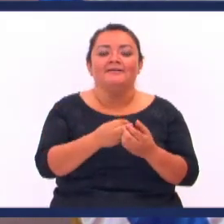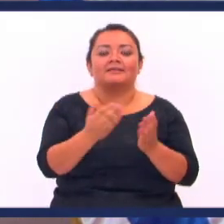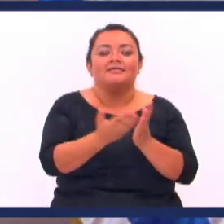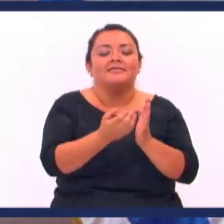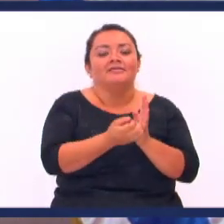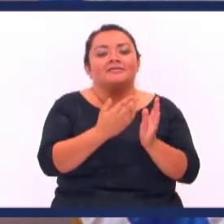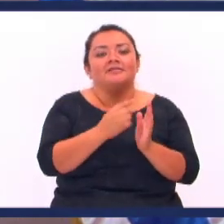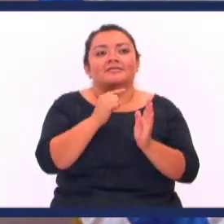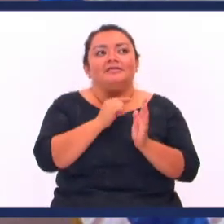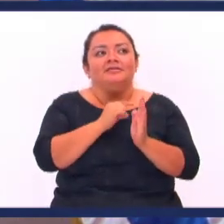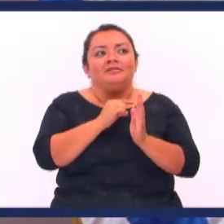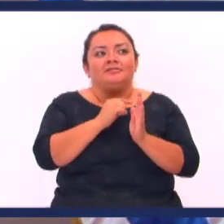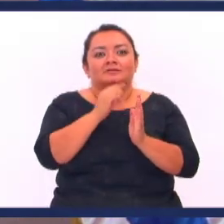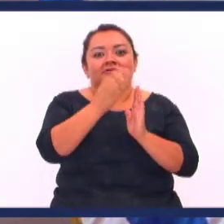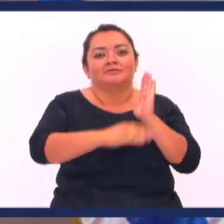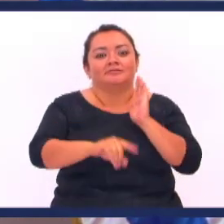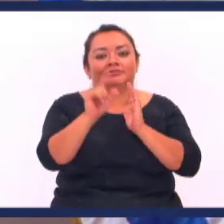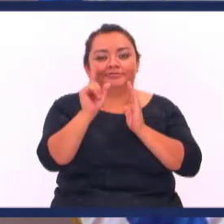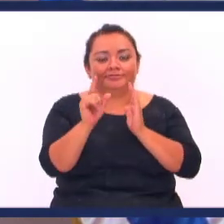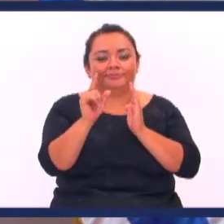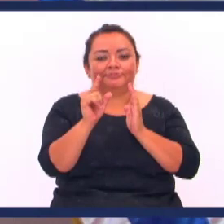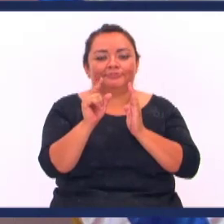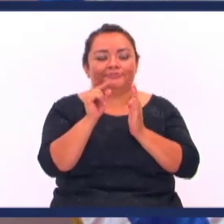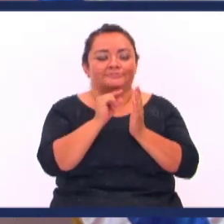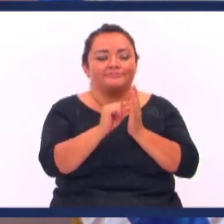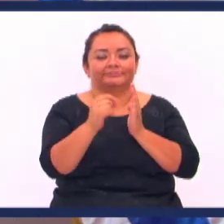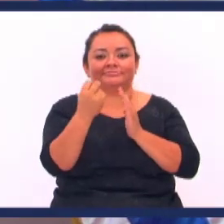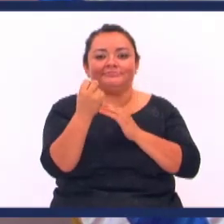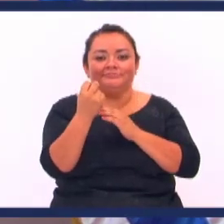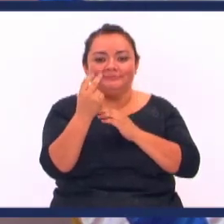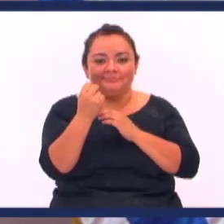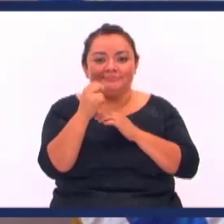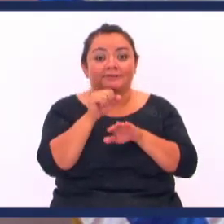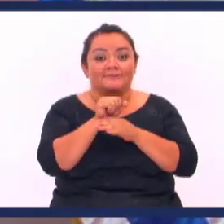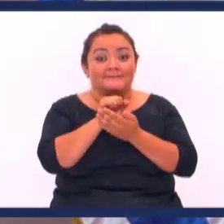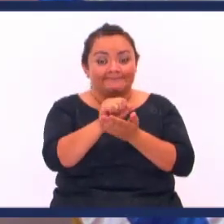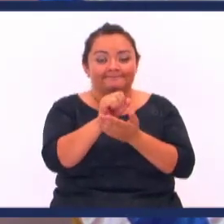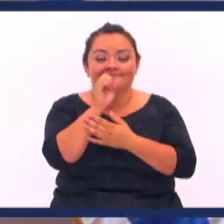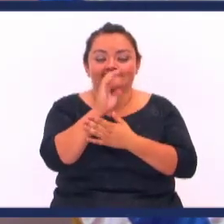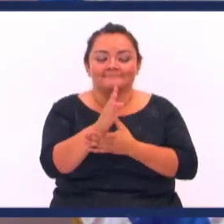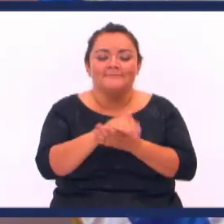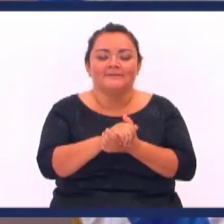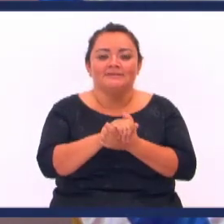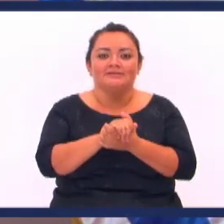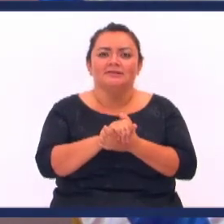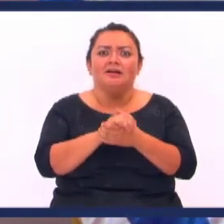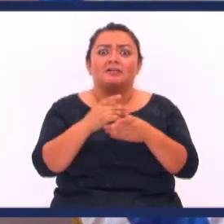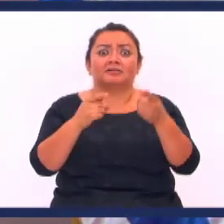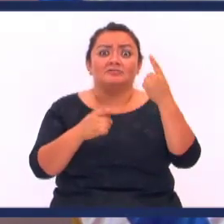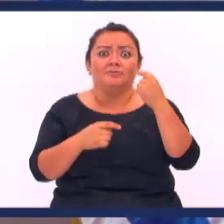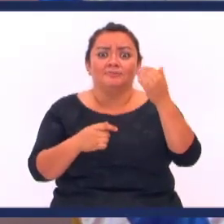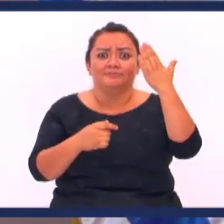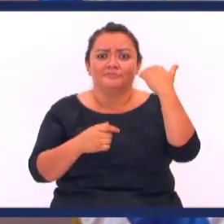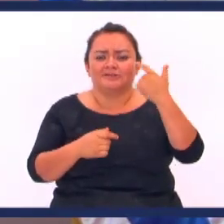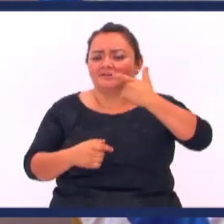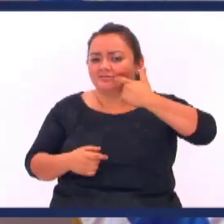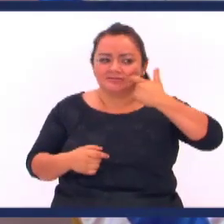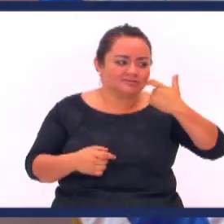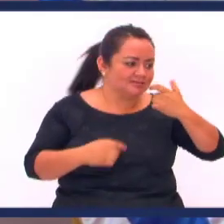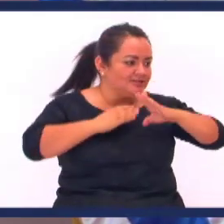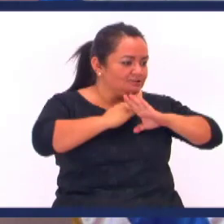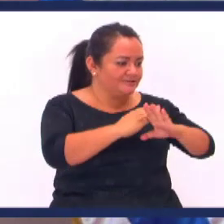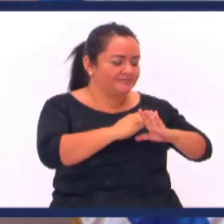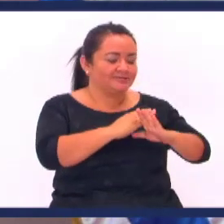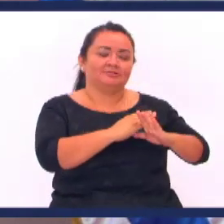Señor En ese versículo 12 de capítulo De Santiago Dice Bienaventurado El varón Que soporta La tentación Porque cuando haya Resistido la prueba